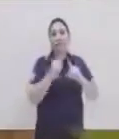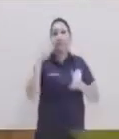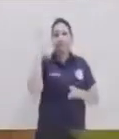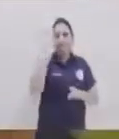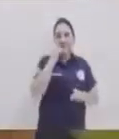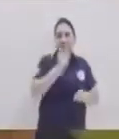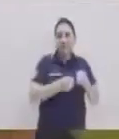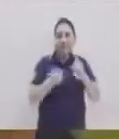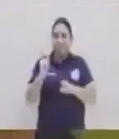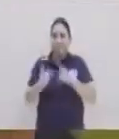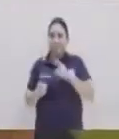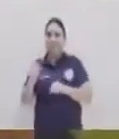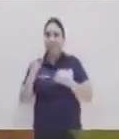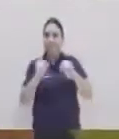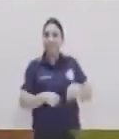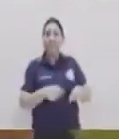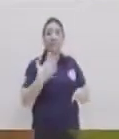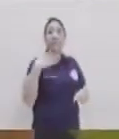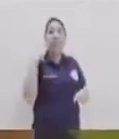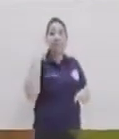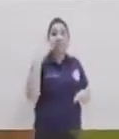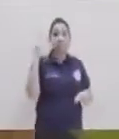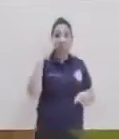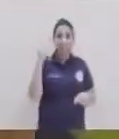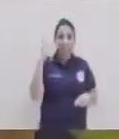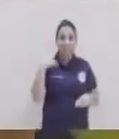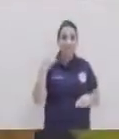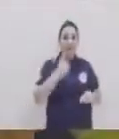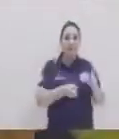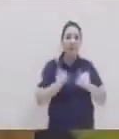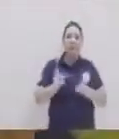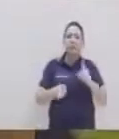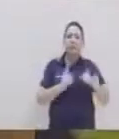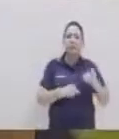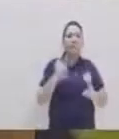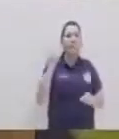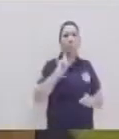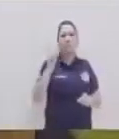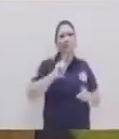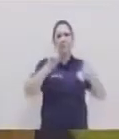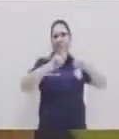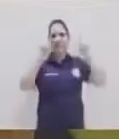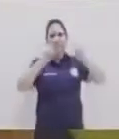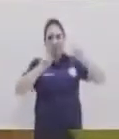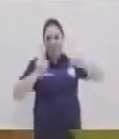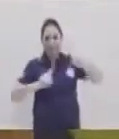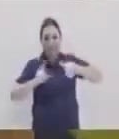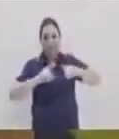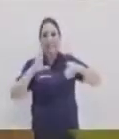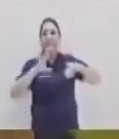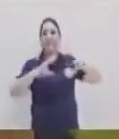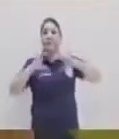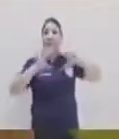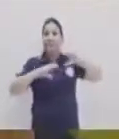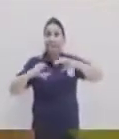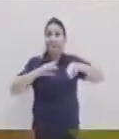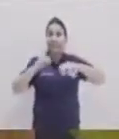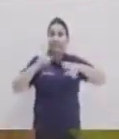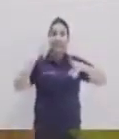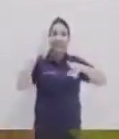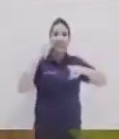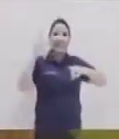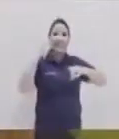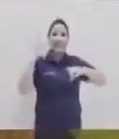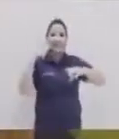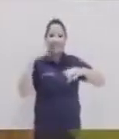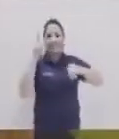bonito también de la marimba, ¿verdad, profe? Que podemos ir experimentando. Total. No solo debemos tocar una canción que se nos ocurra o a propósito, sino que